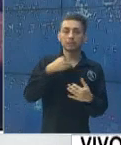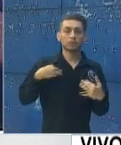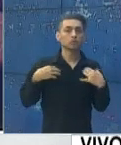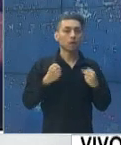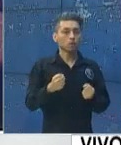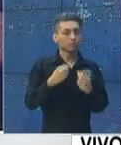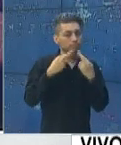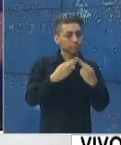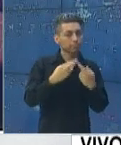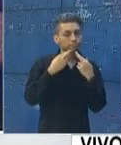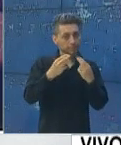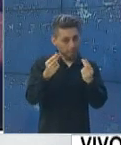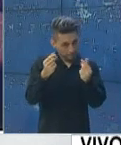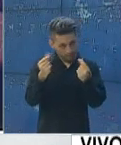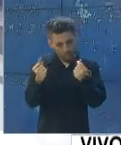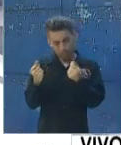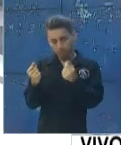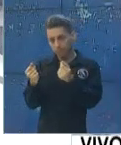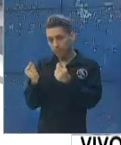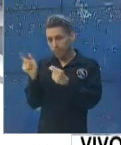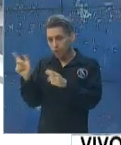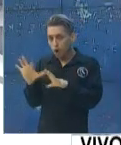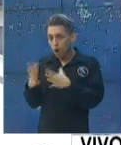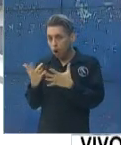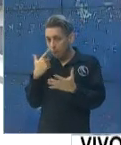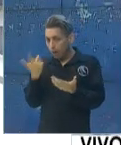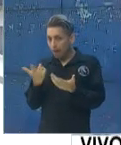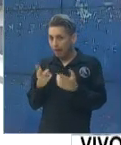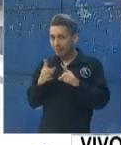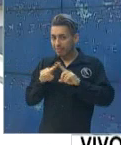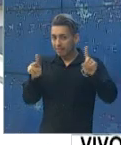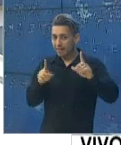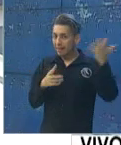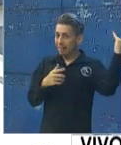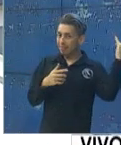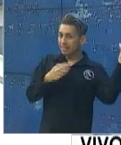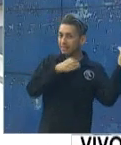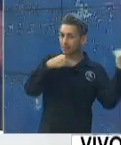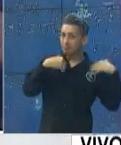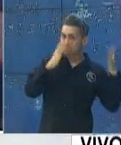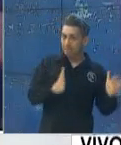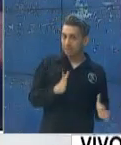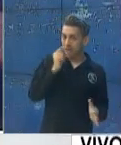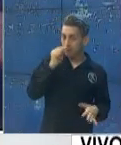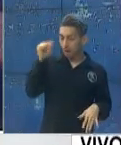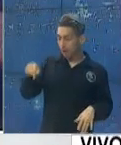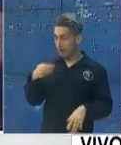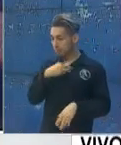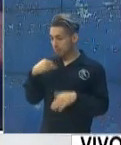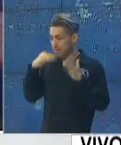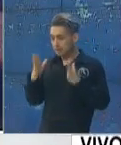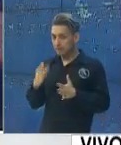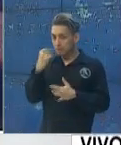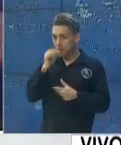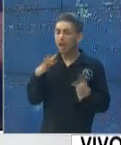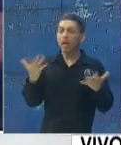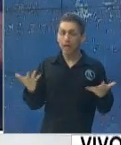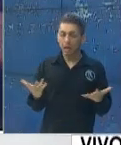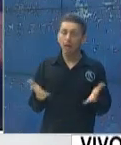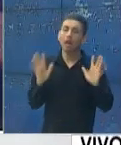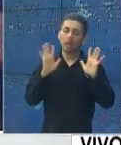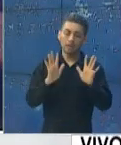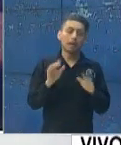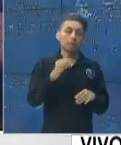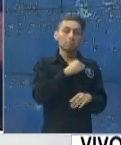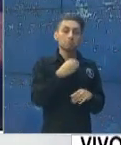dando respuesta rápida. ¿Cómo van a hacer para lograr esa diferencia? El Ministerio cuenta con presupuesto suficiente para